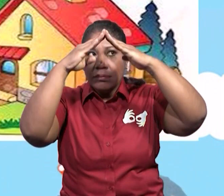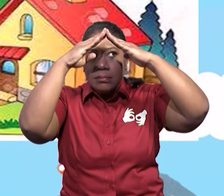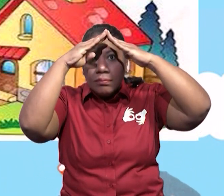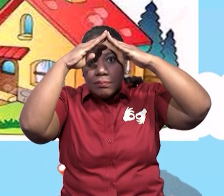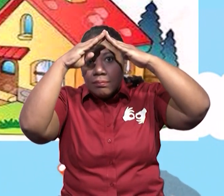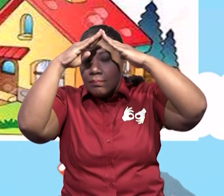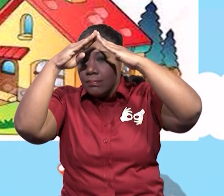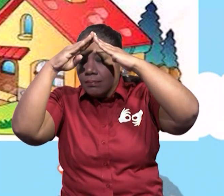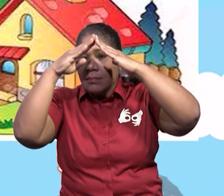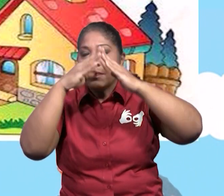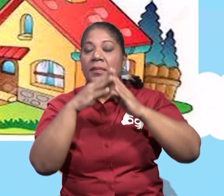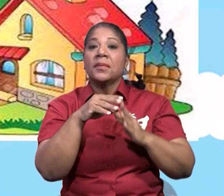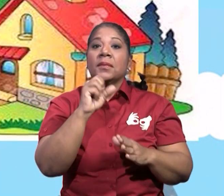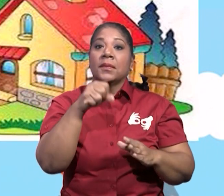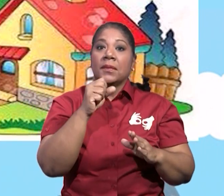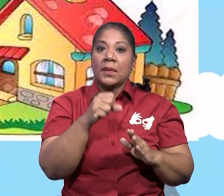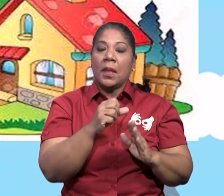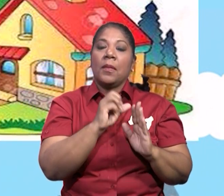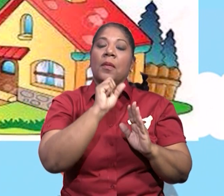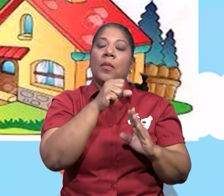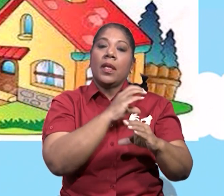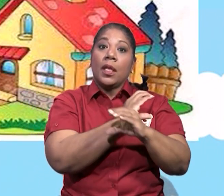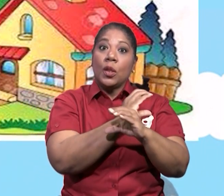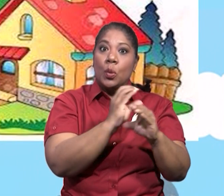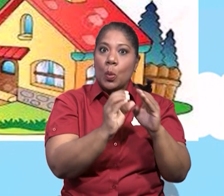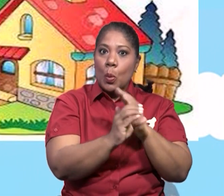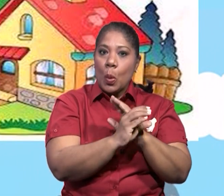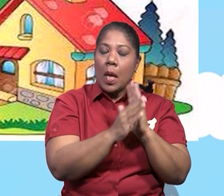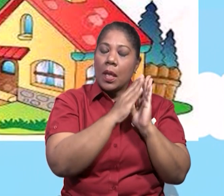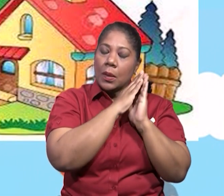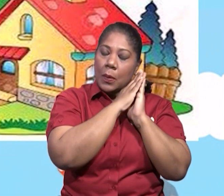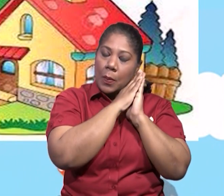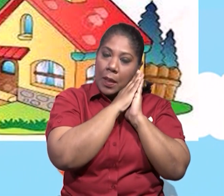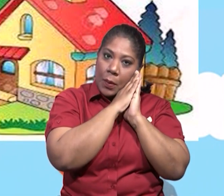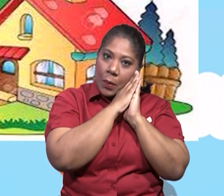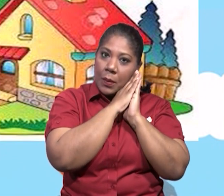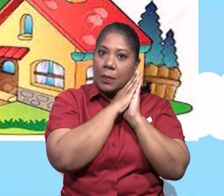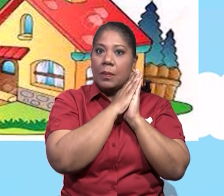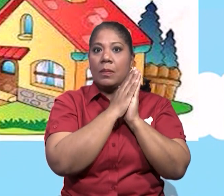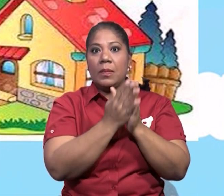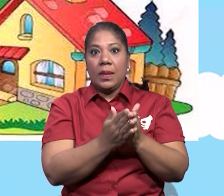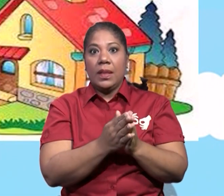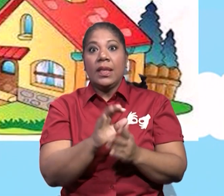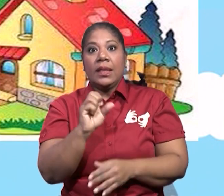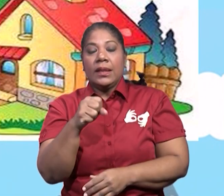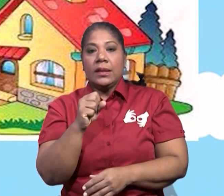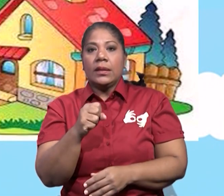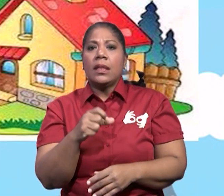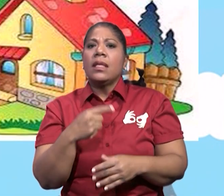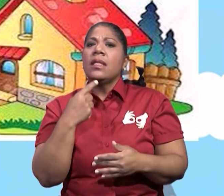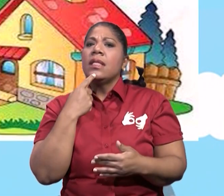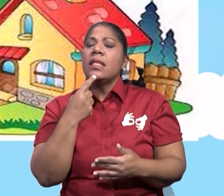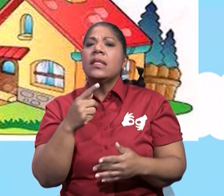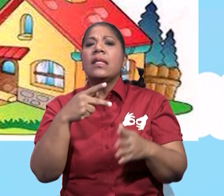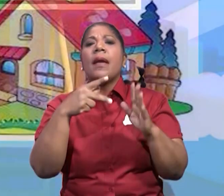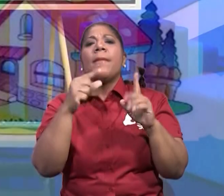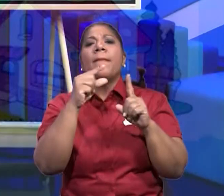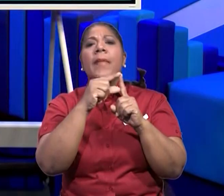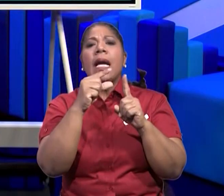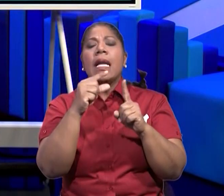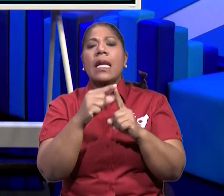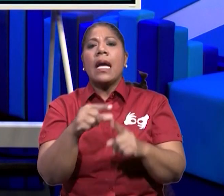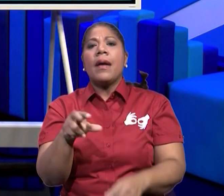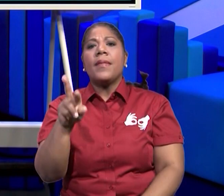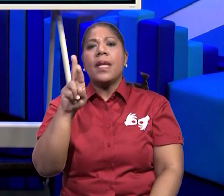habitaciones a las personas. Refugio, ¿cómo así maestra refugio? Bueno, que